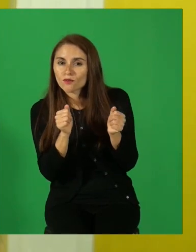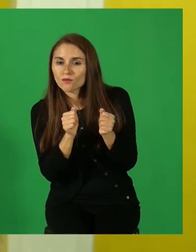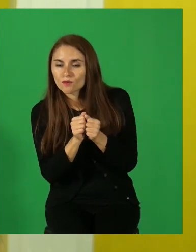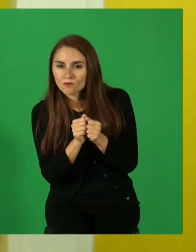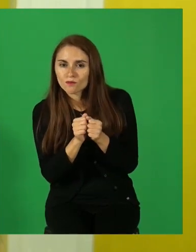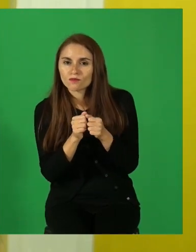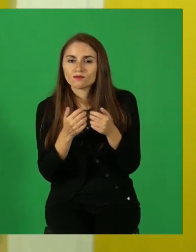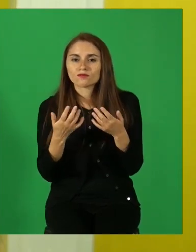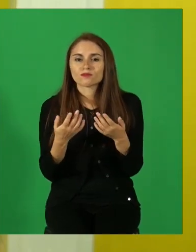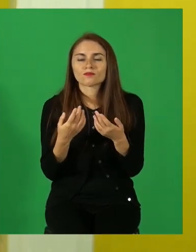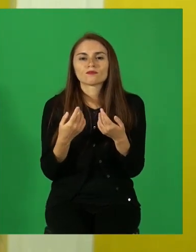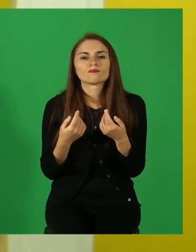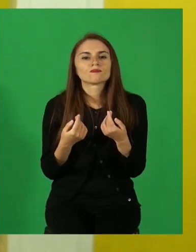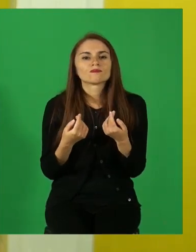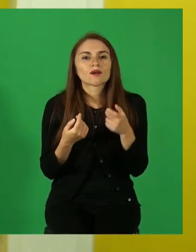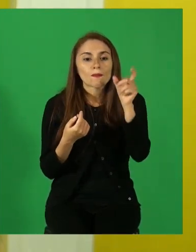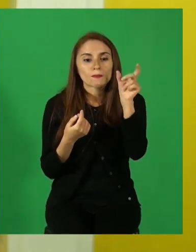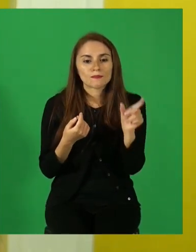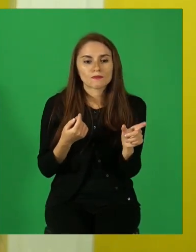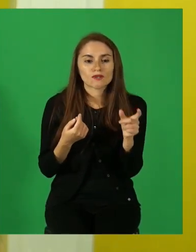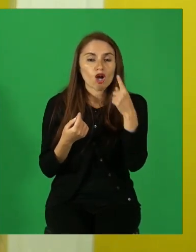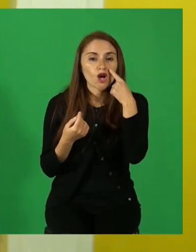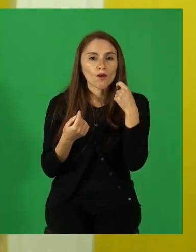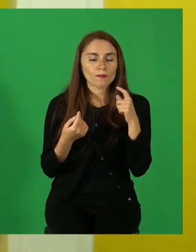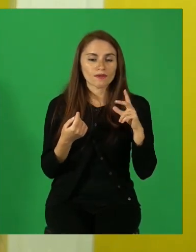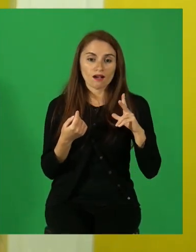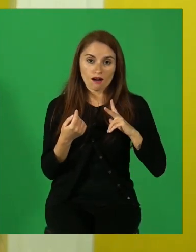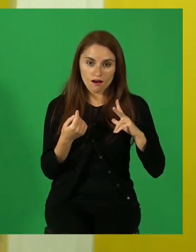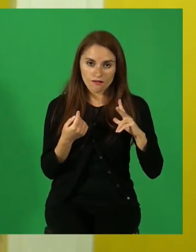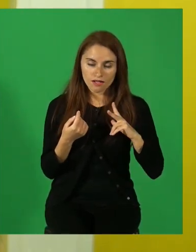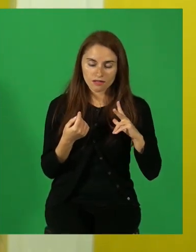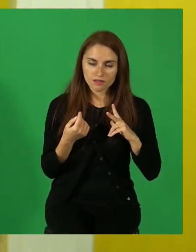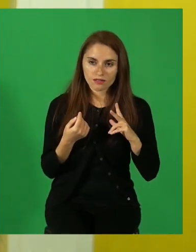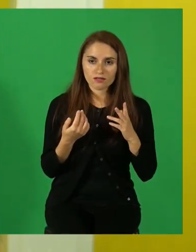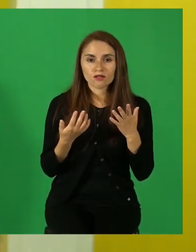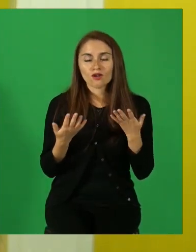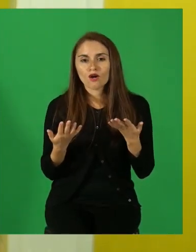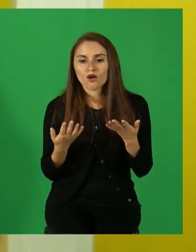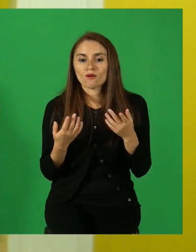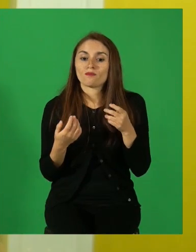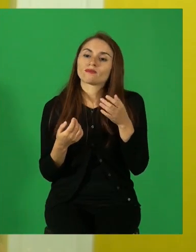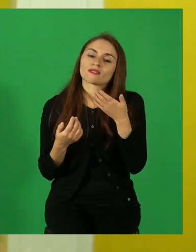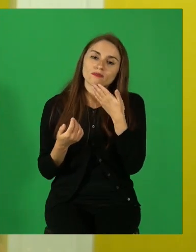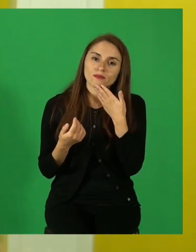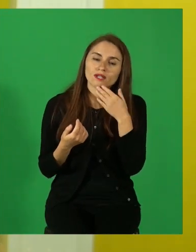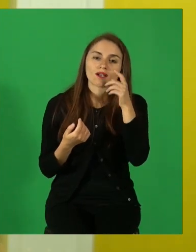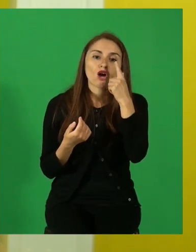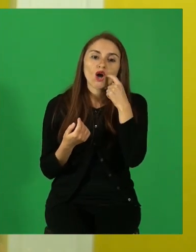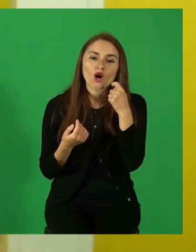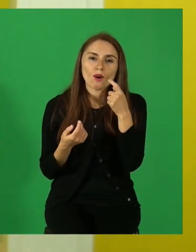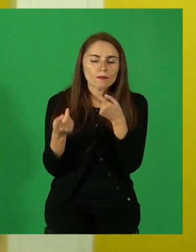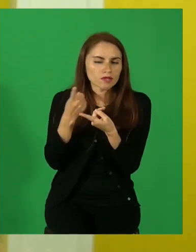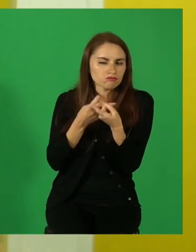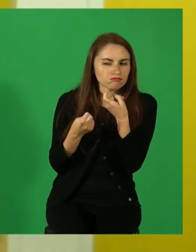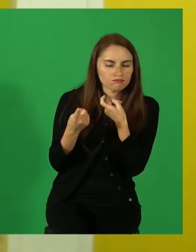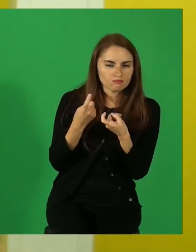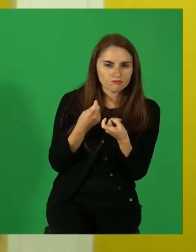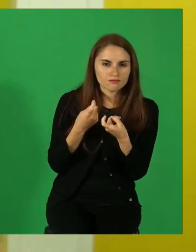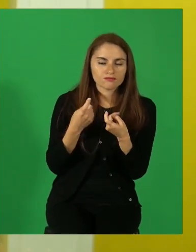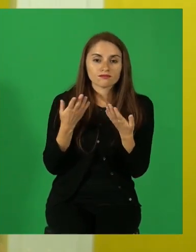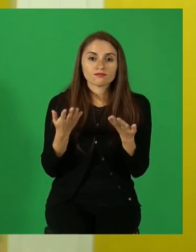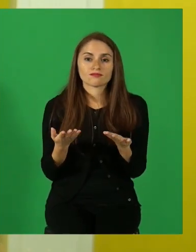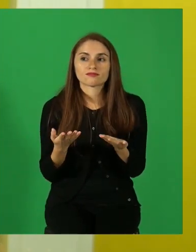por el caballero o bien por el seductor. Este personaje,